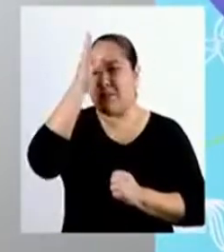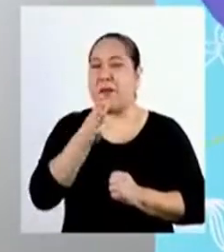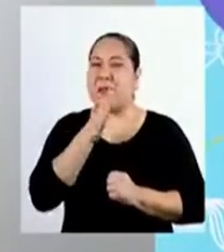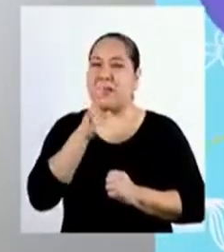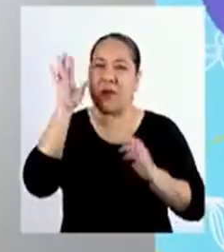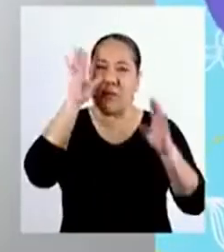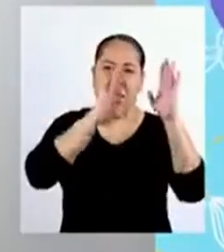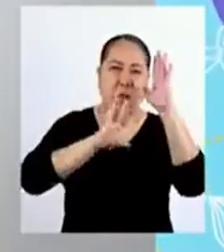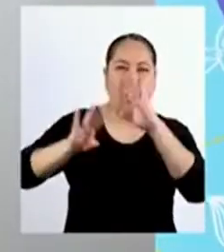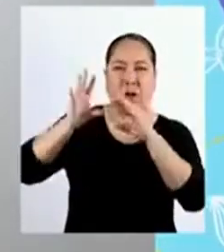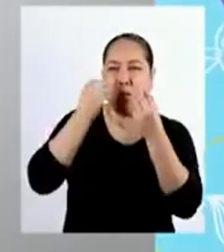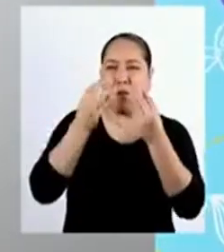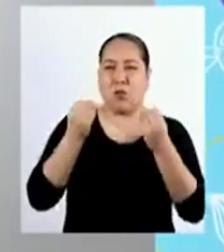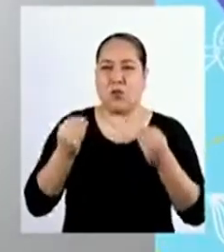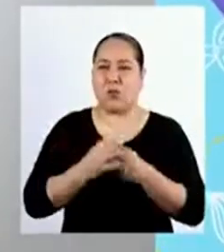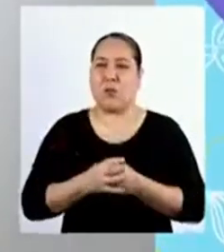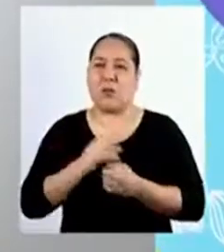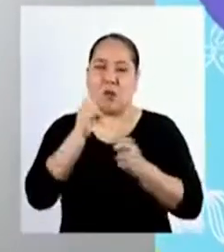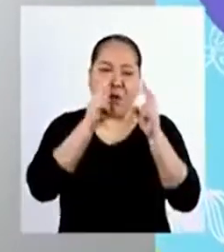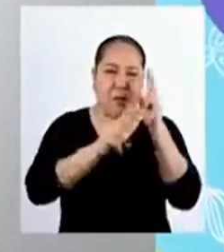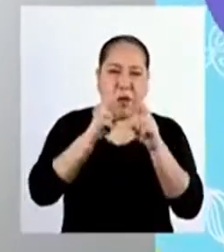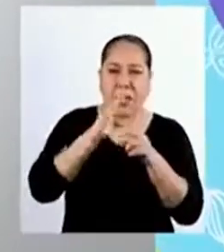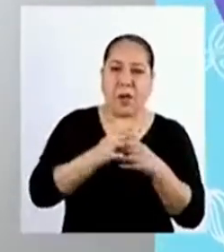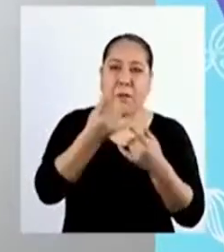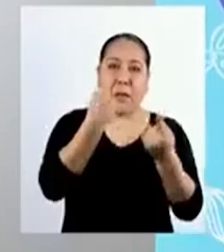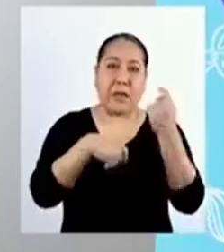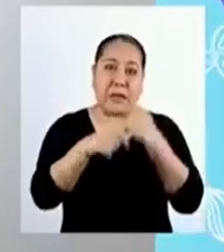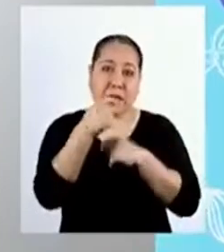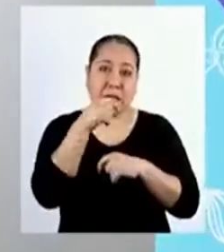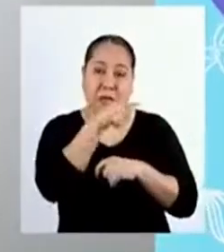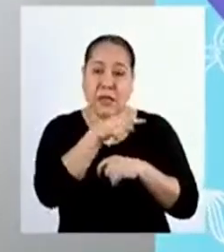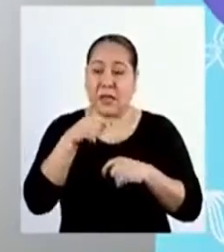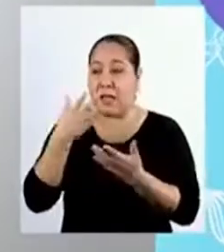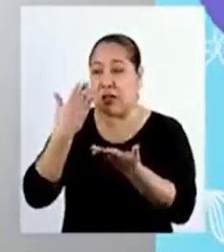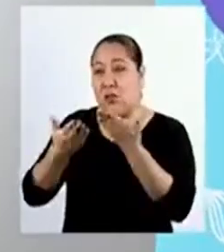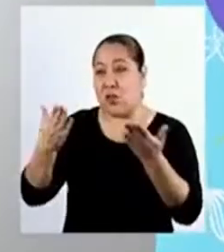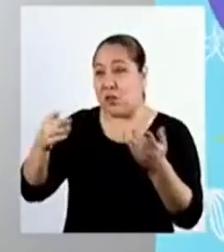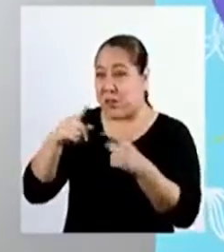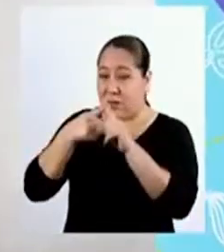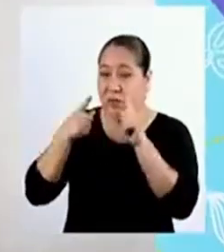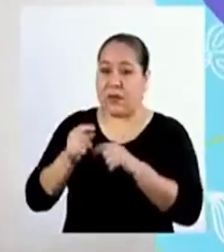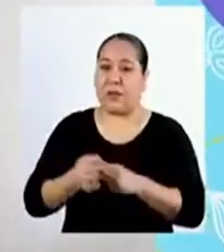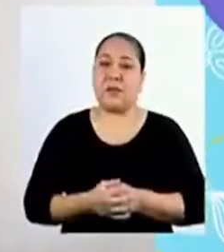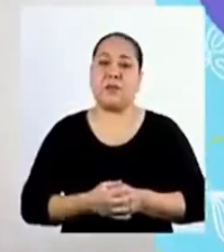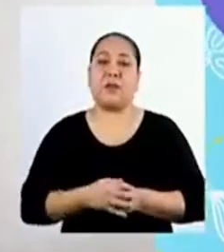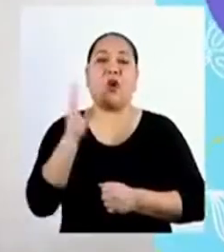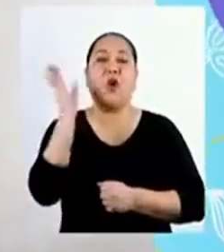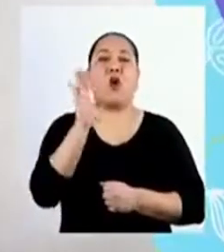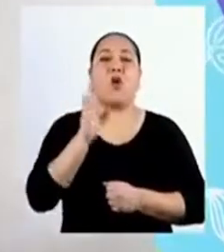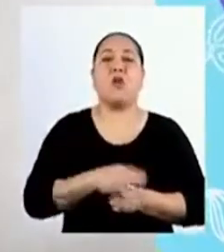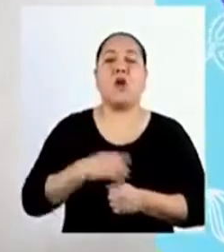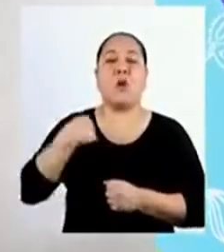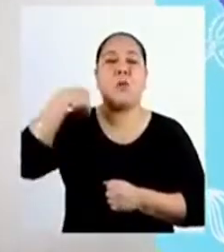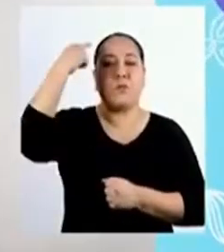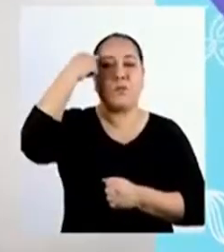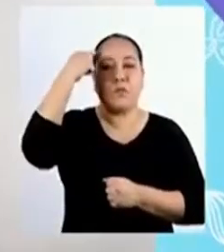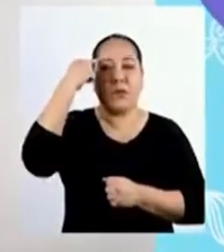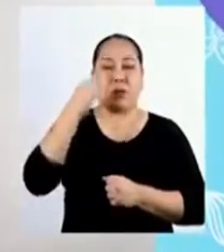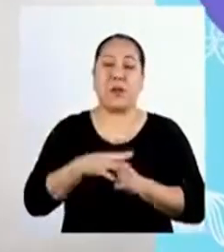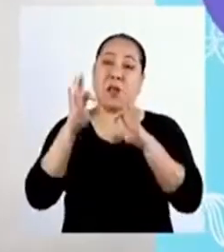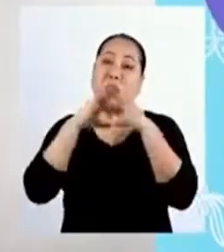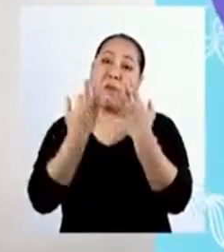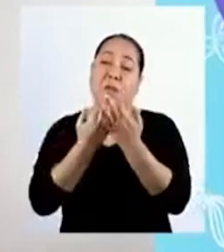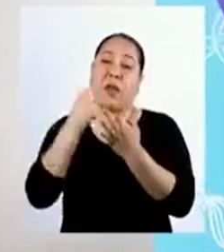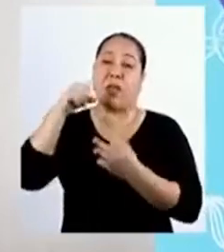preocuparon bastante y tuvimos que dedicarnos a vender roquerías y otras cosas. Hola, considero que la familia de